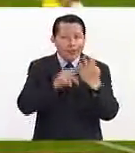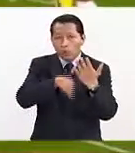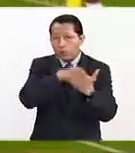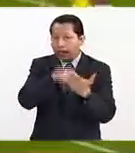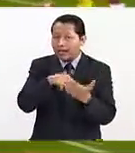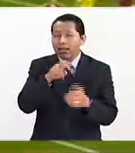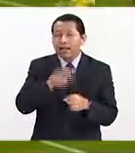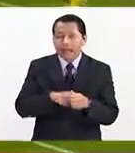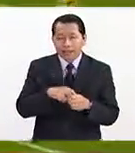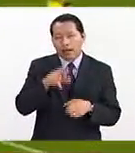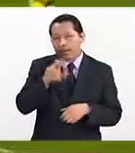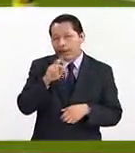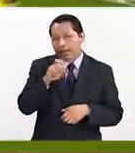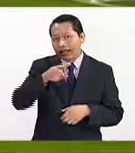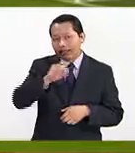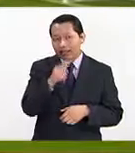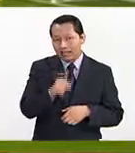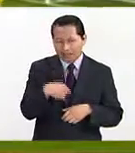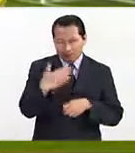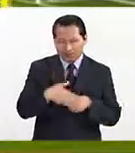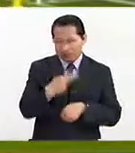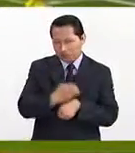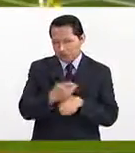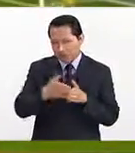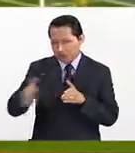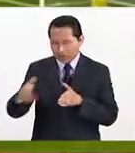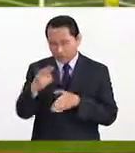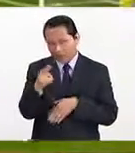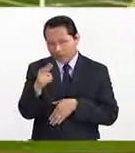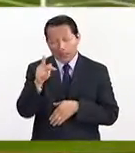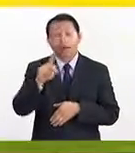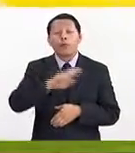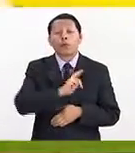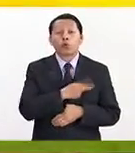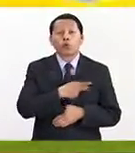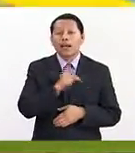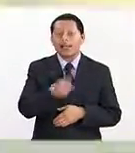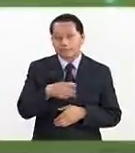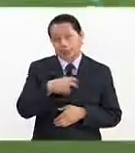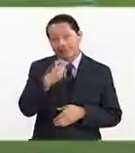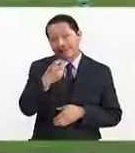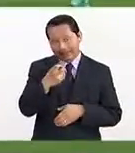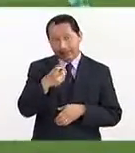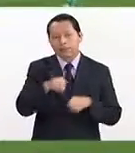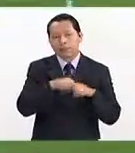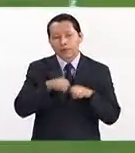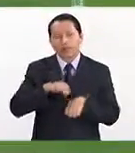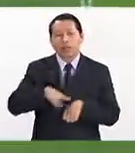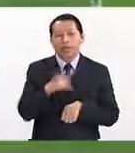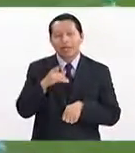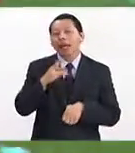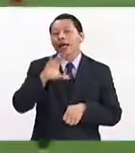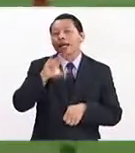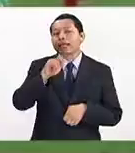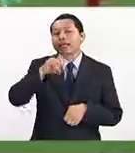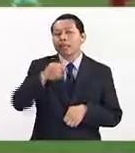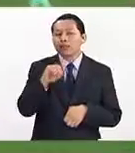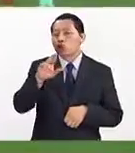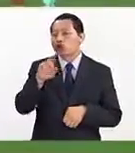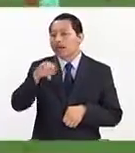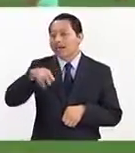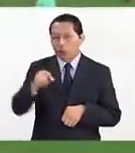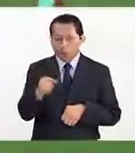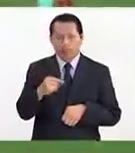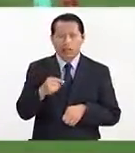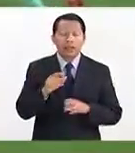en el repechaje que se va a jugar en noviembre. Portugal justamente es uno de esos equipos porque Cristiano Ronaldo que sale desde la banca